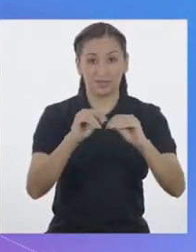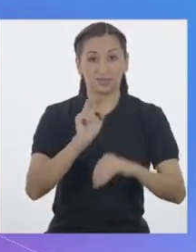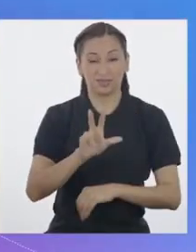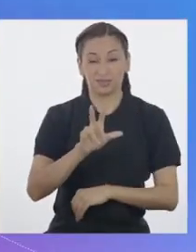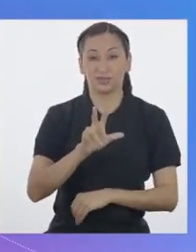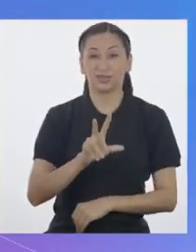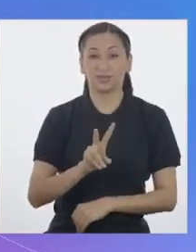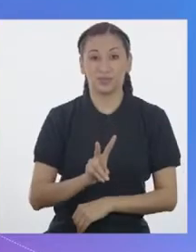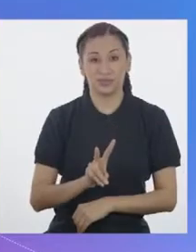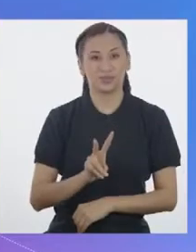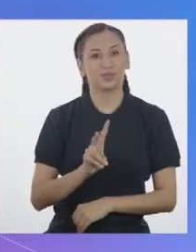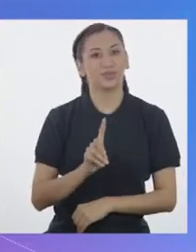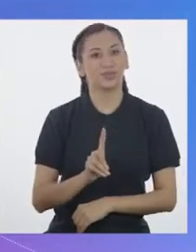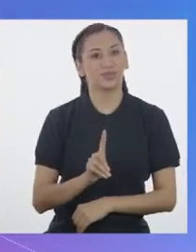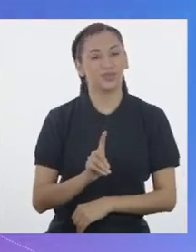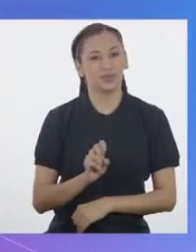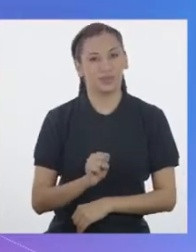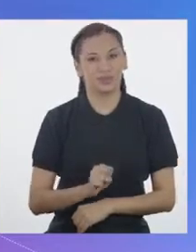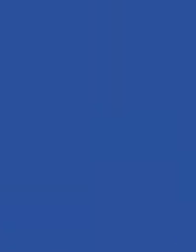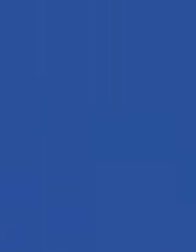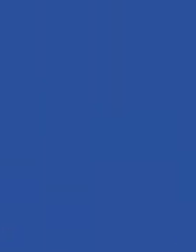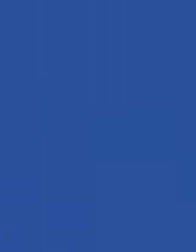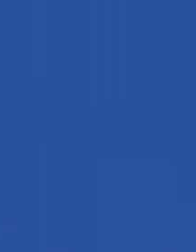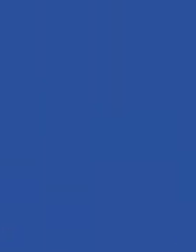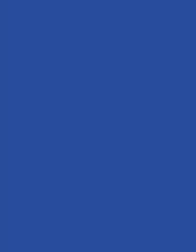transmisión en 3, 2...